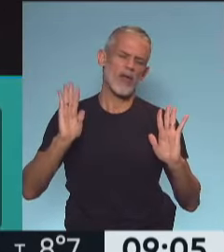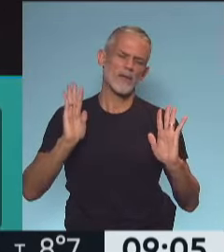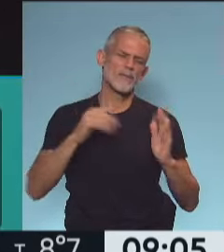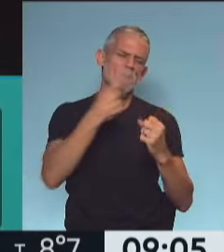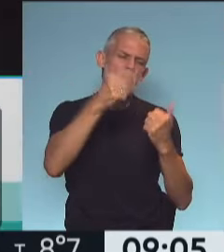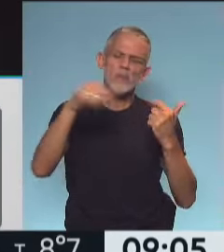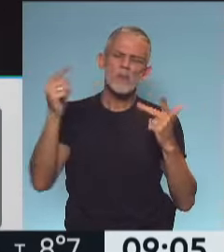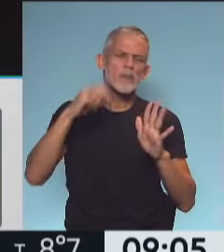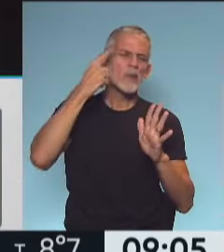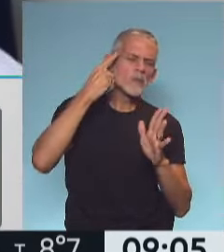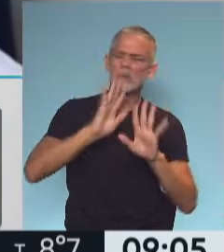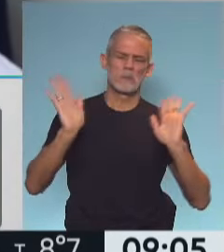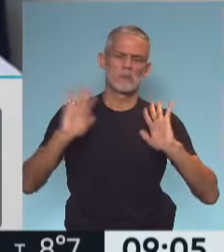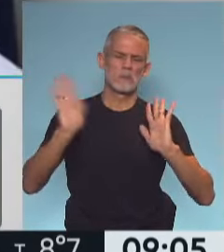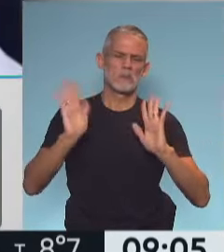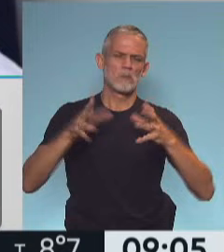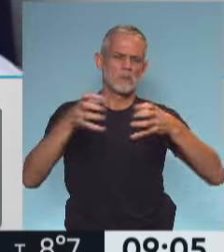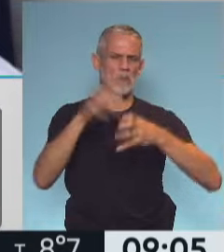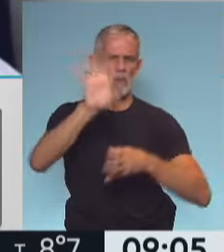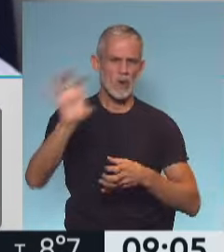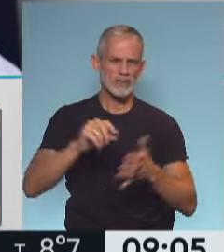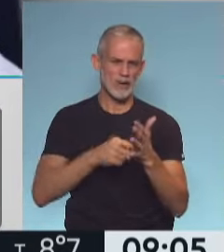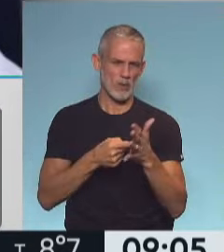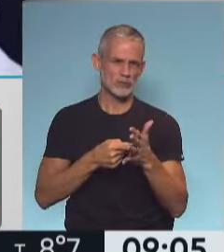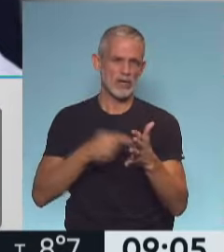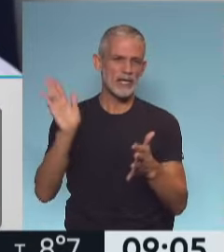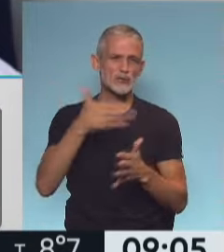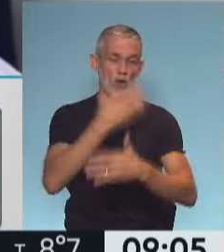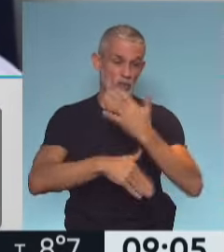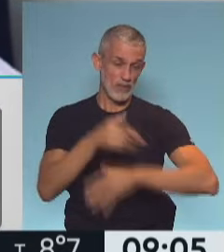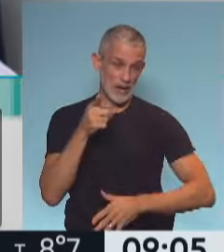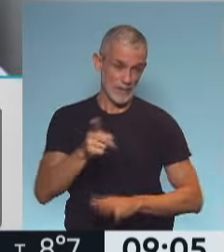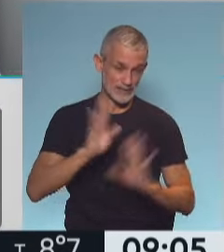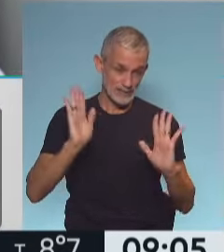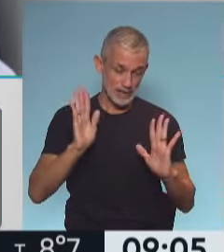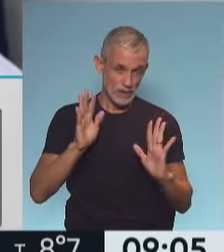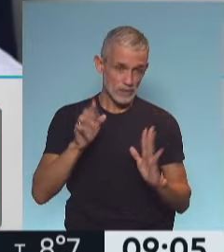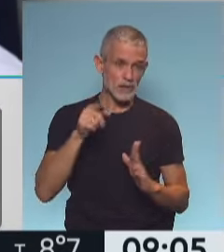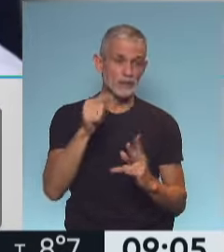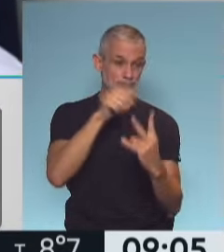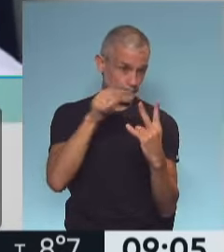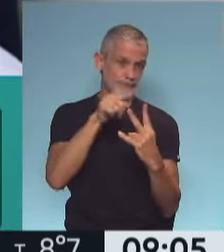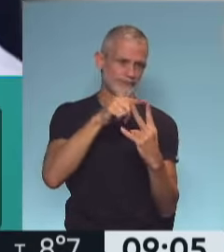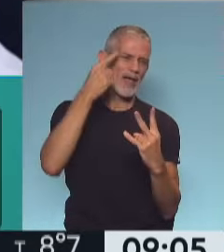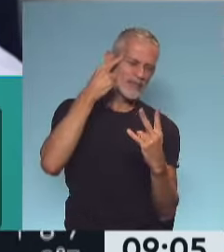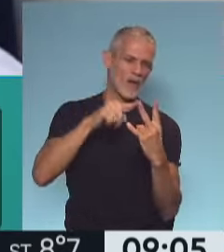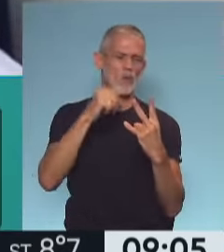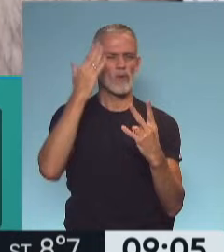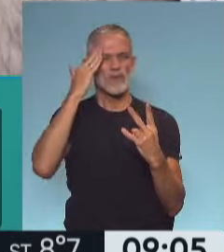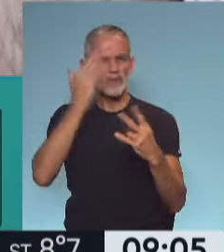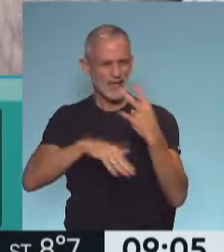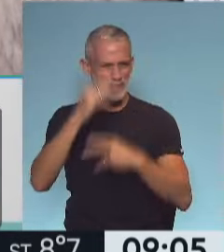distinciones al interior de la provincia, porque consideraban que, además de, por supuesto, estos dos grupos